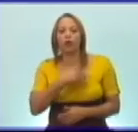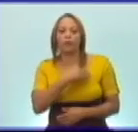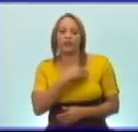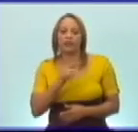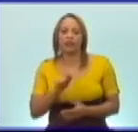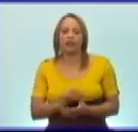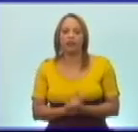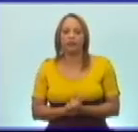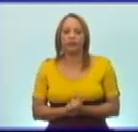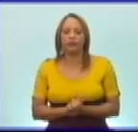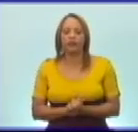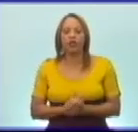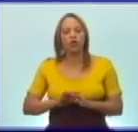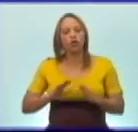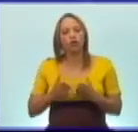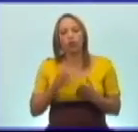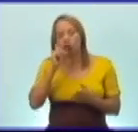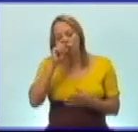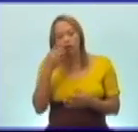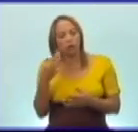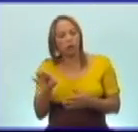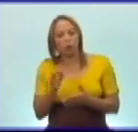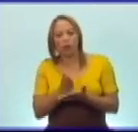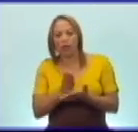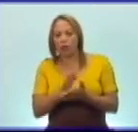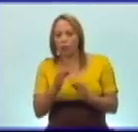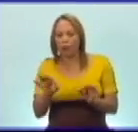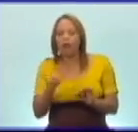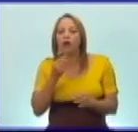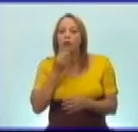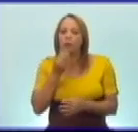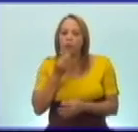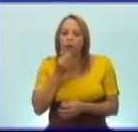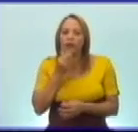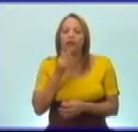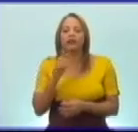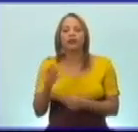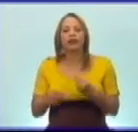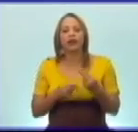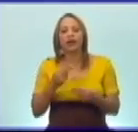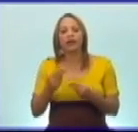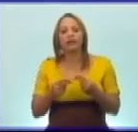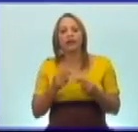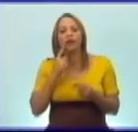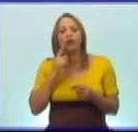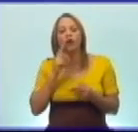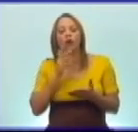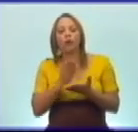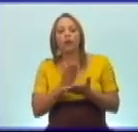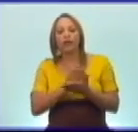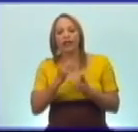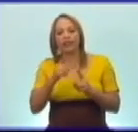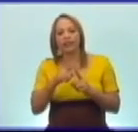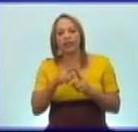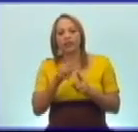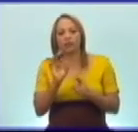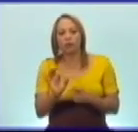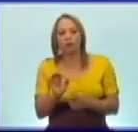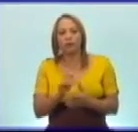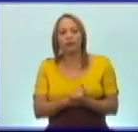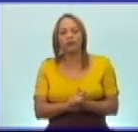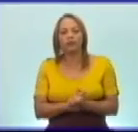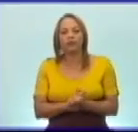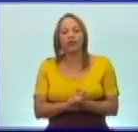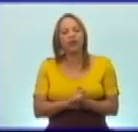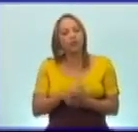son de los centros del perfeccionamiento también pudieran buscar este texto y estas actividades le